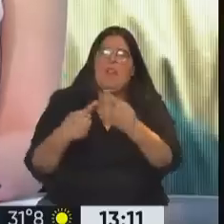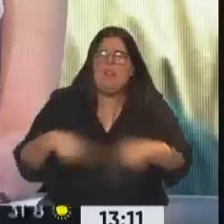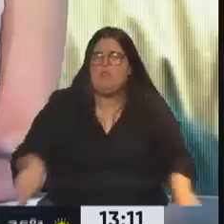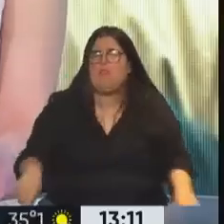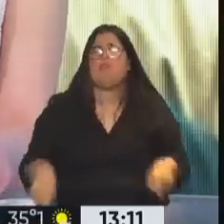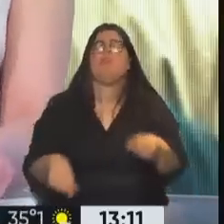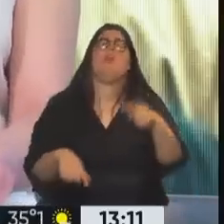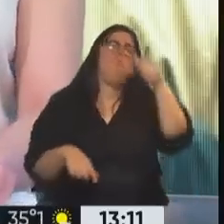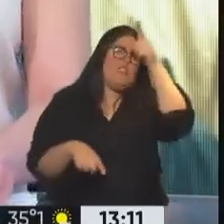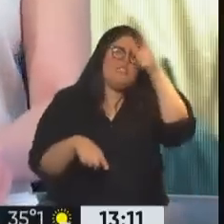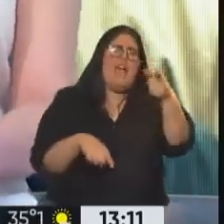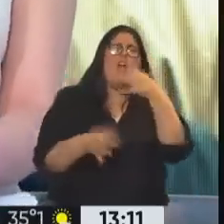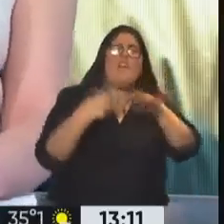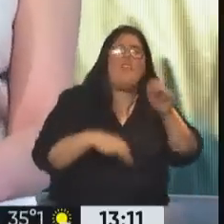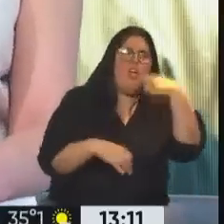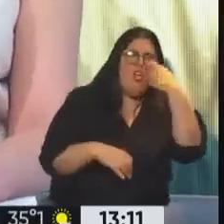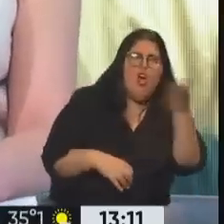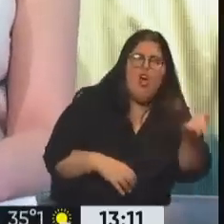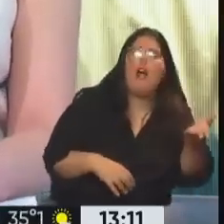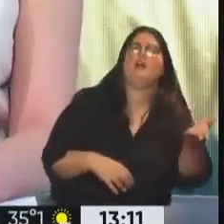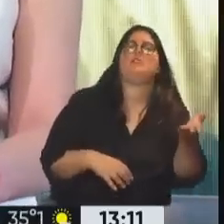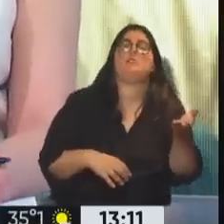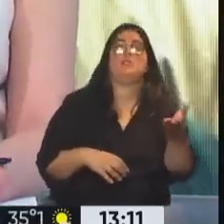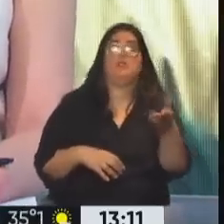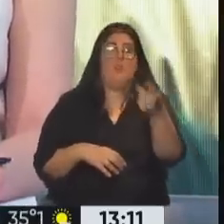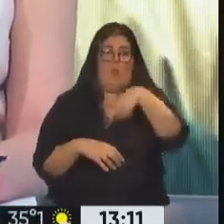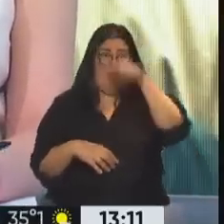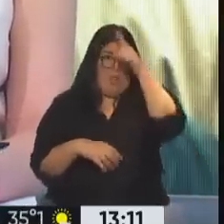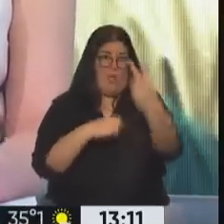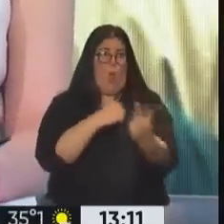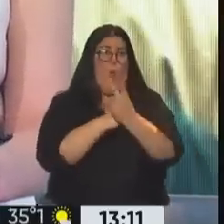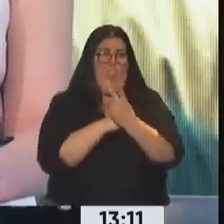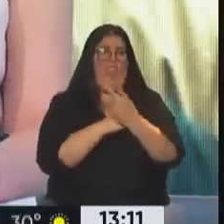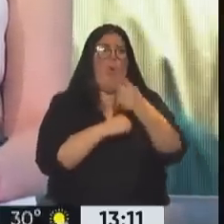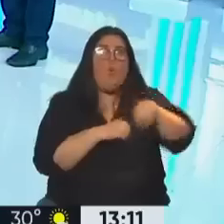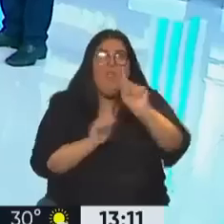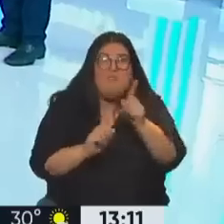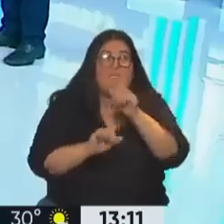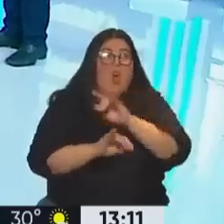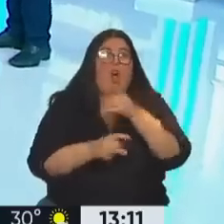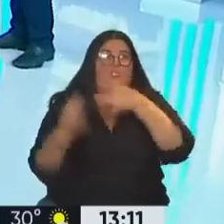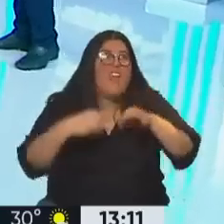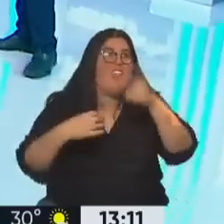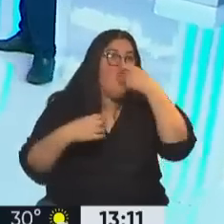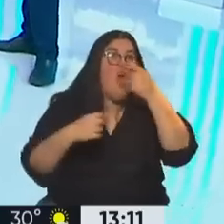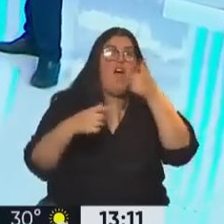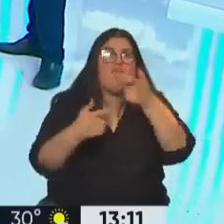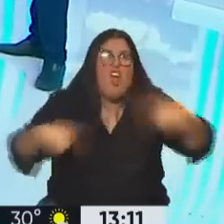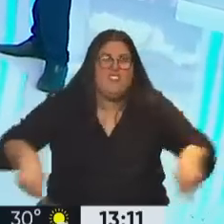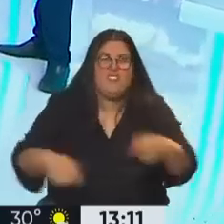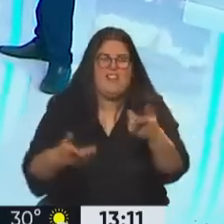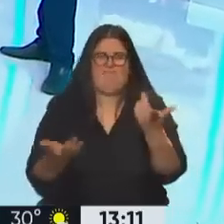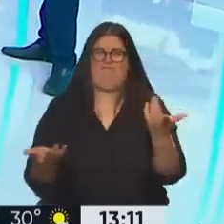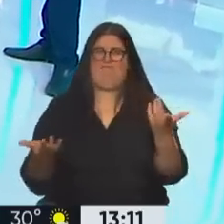policías dedicados al narcotráfico. Entonces, los que nos cuidan promueven también el delito. Entonces, ahí están los verdaderos factores